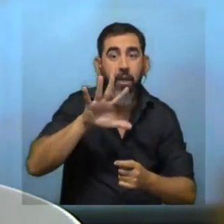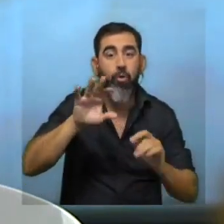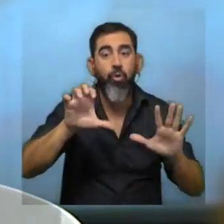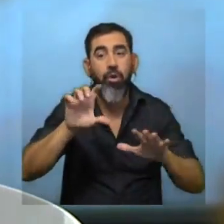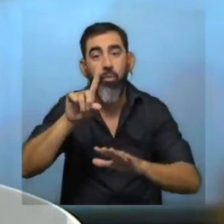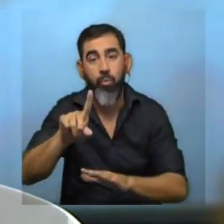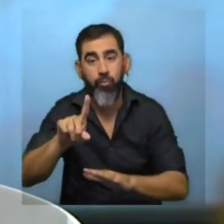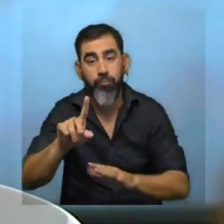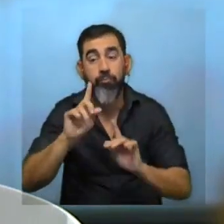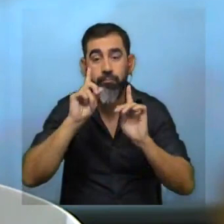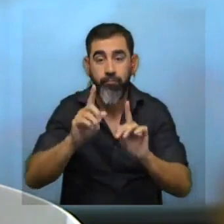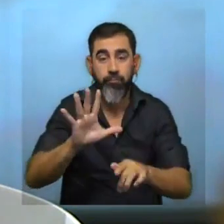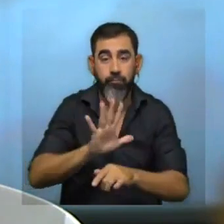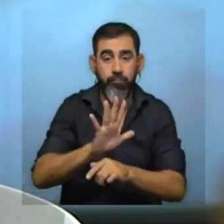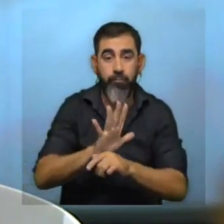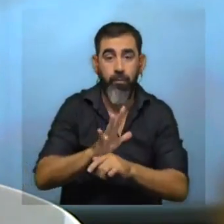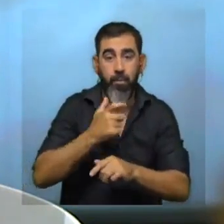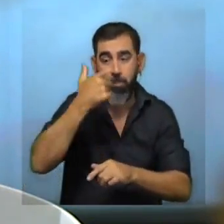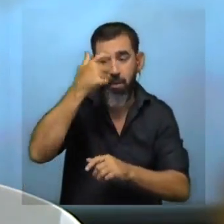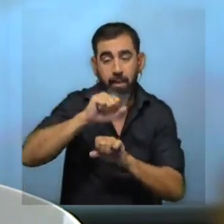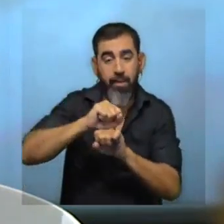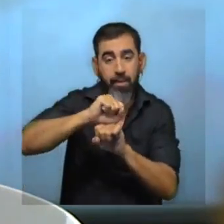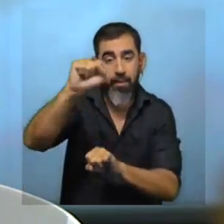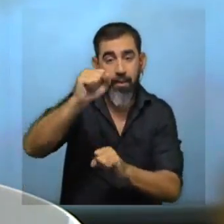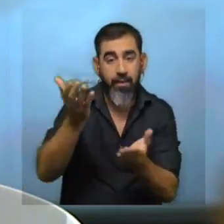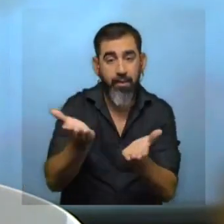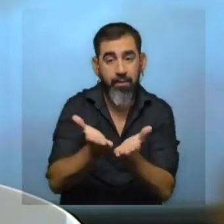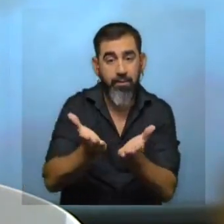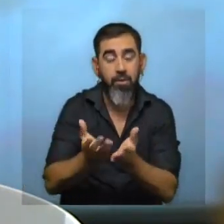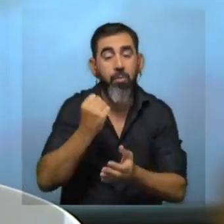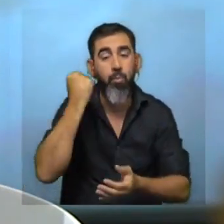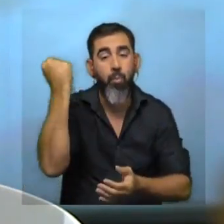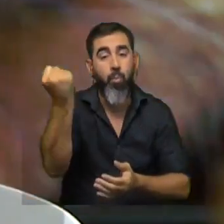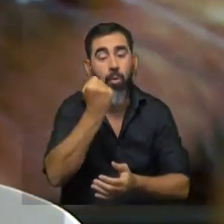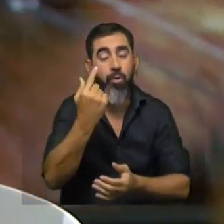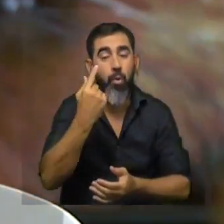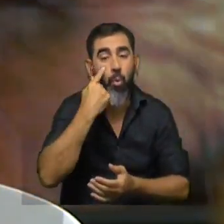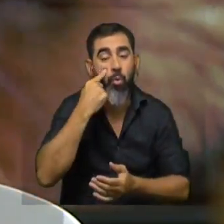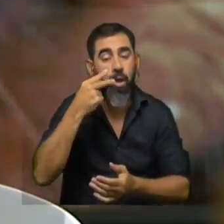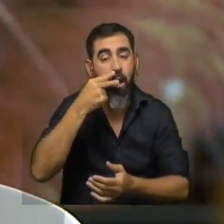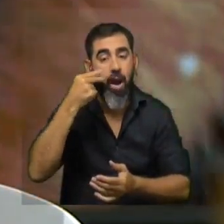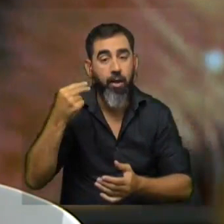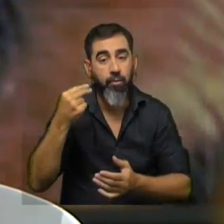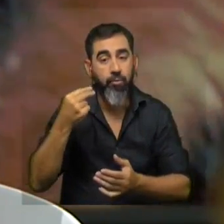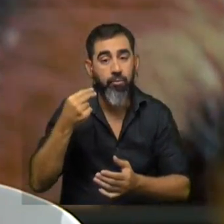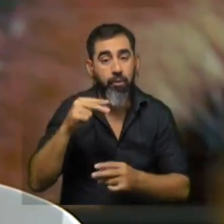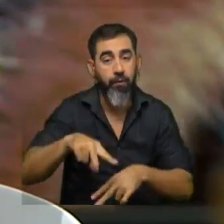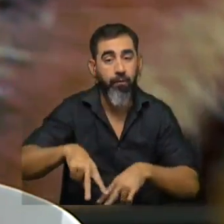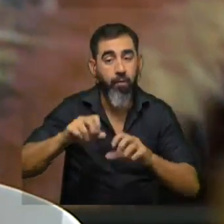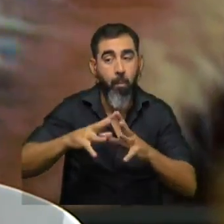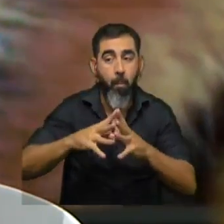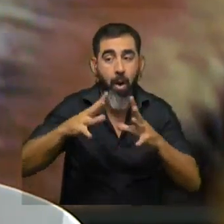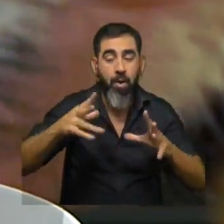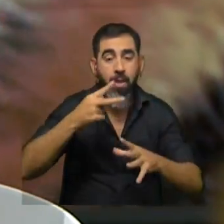en sí misma se tornó mi tesis de grado porque es muy importante conocer esta población de gatos y bueno terminó siendo uno de los estudios más grandes de